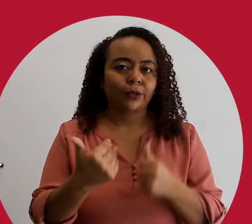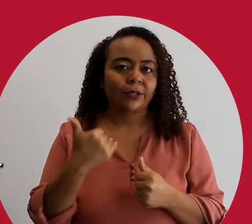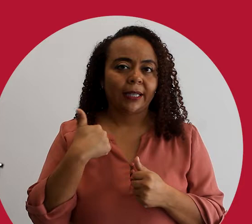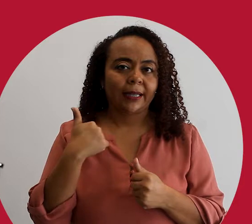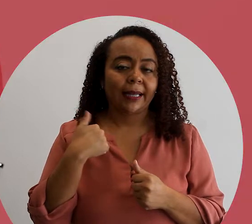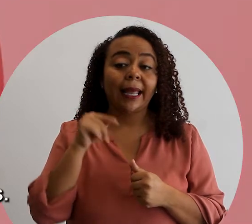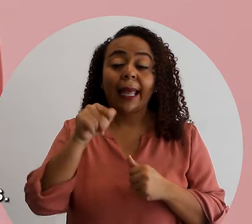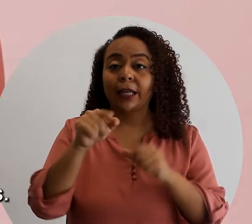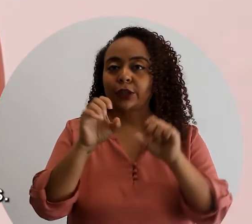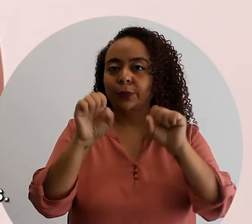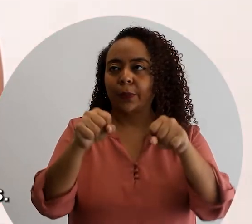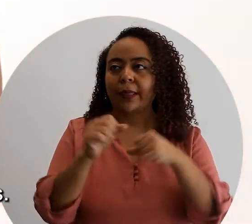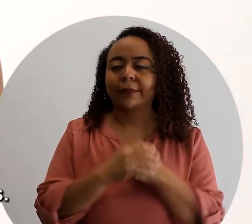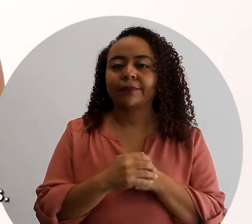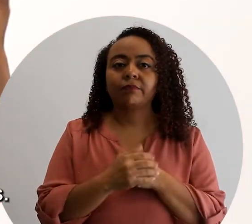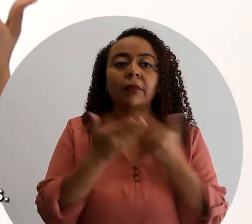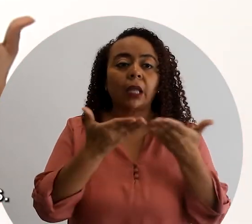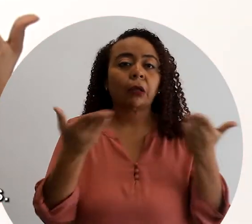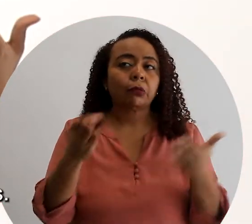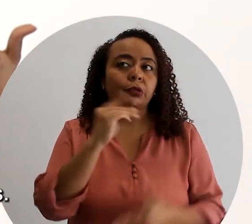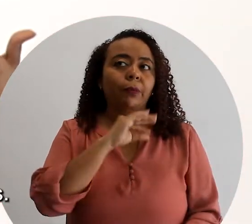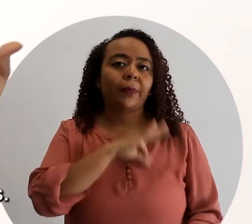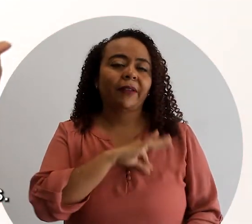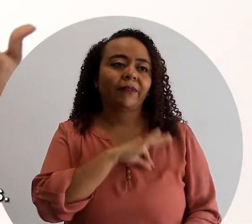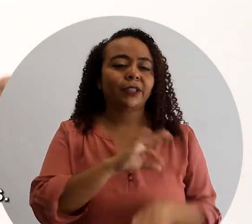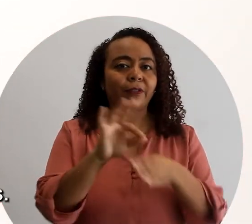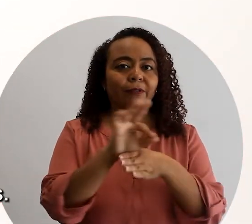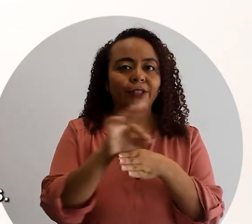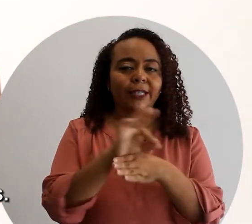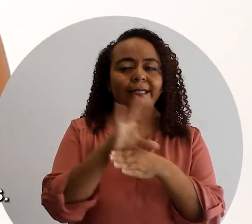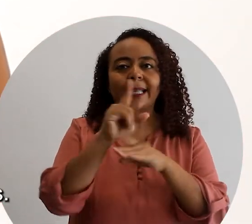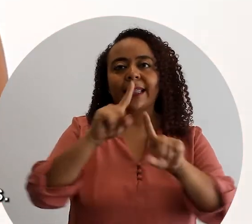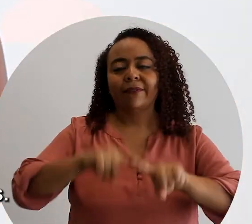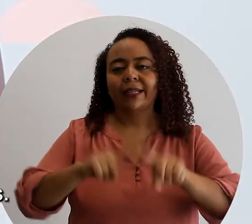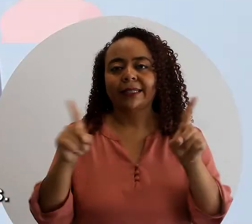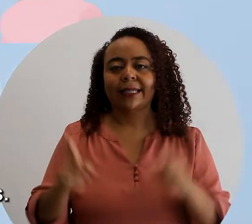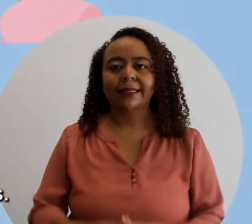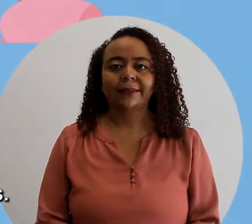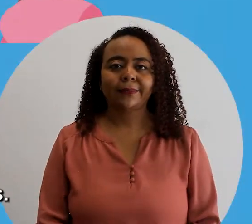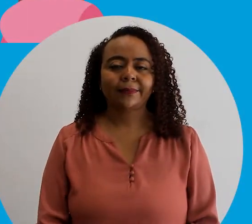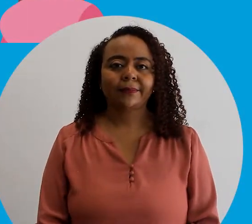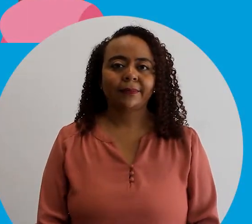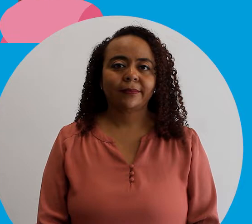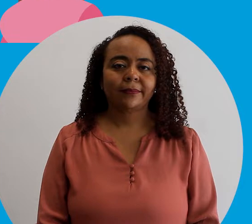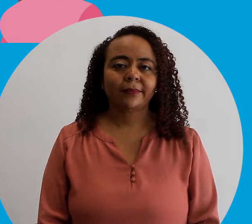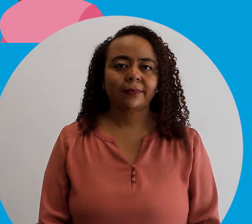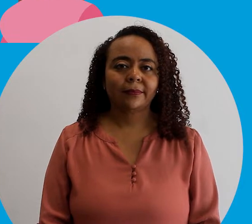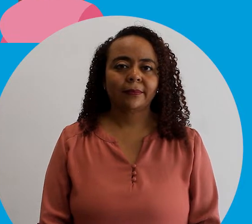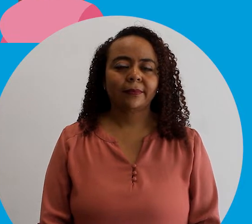atributos que tienen. Estos pueden ser atributos o beneficios funcionales o diferenciales.